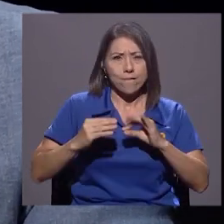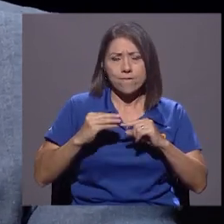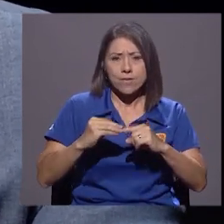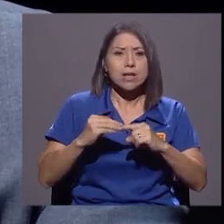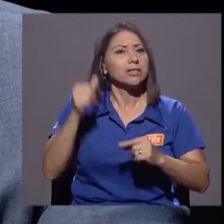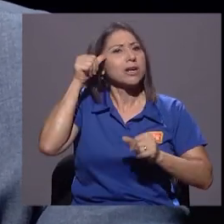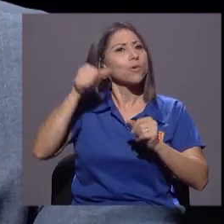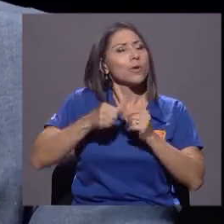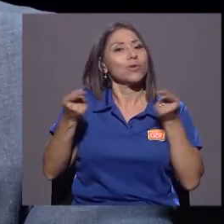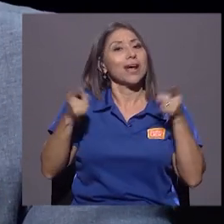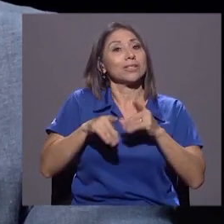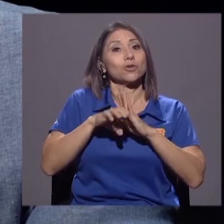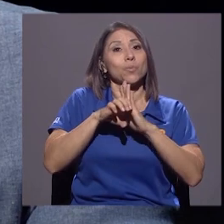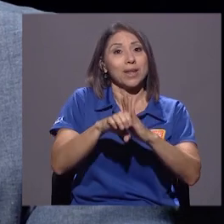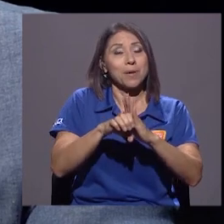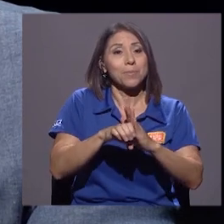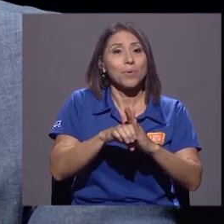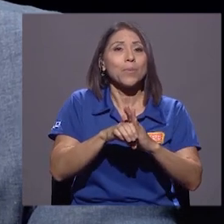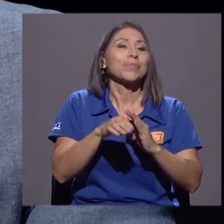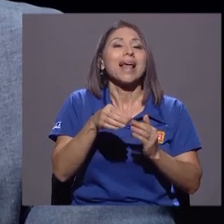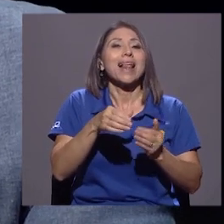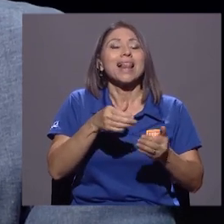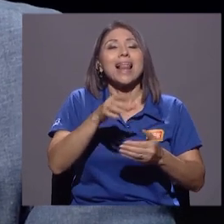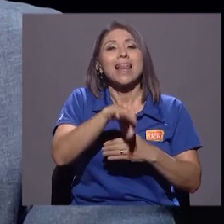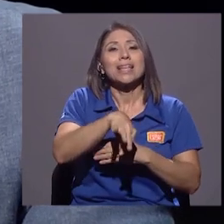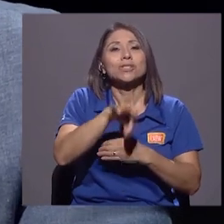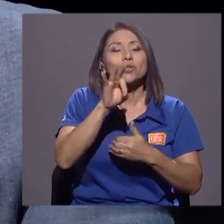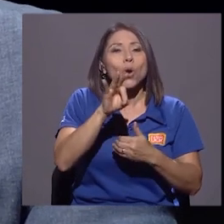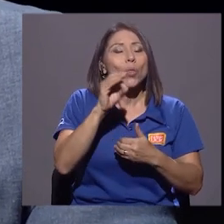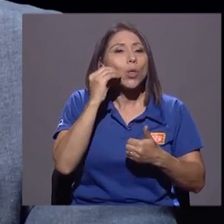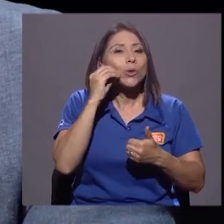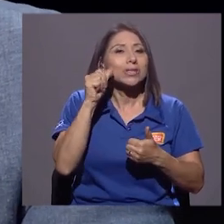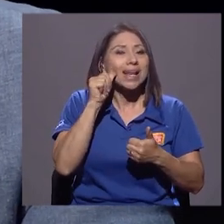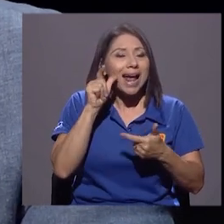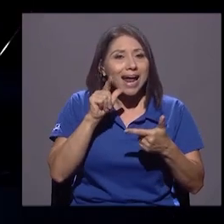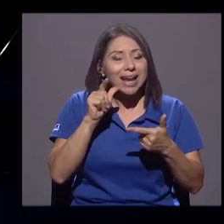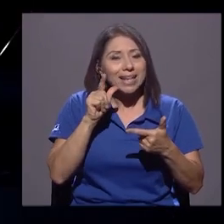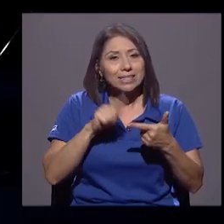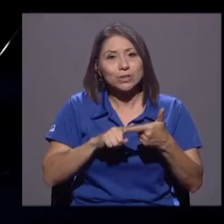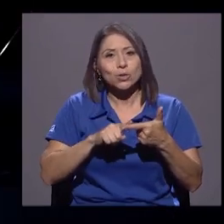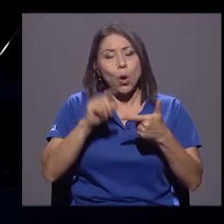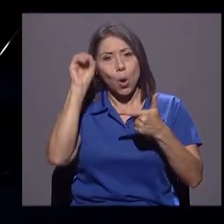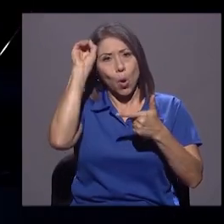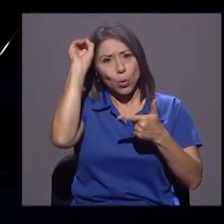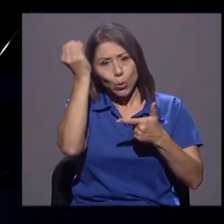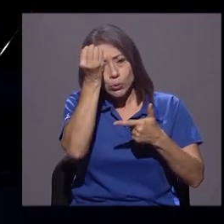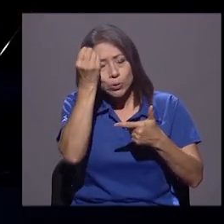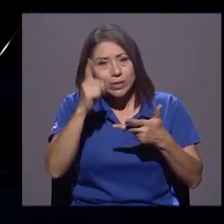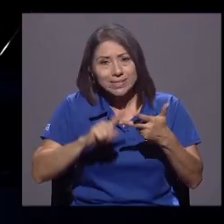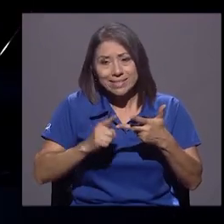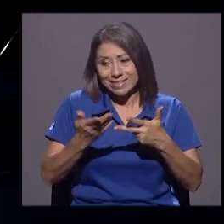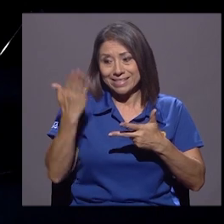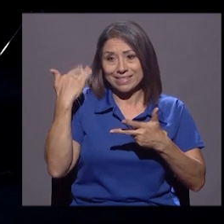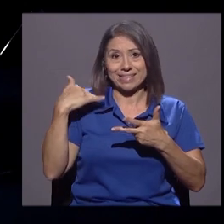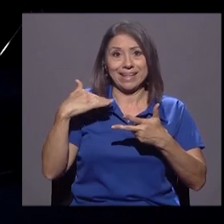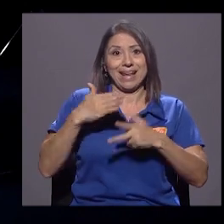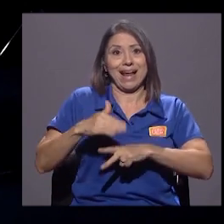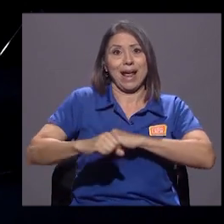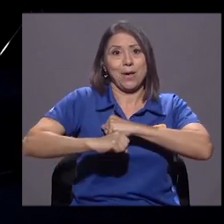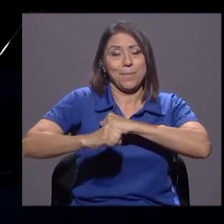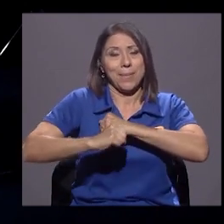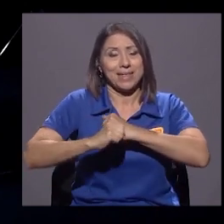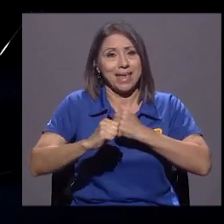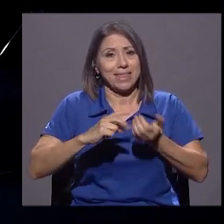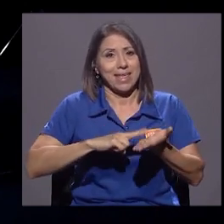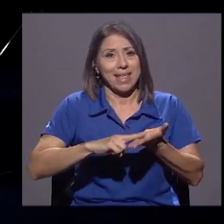la elección de don Oscar Arias o Don Solís, si vamos más recientemente la pre-campaña específicamente de liberación, donde los dos candidatos